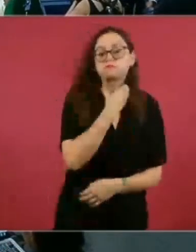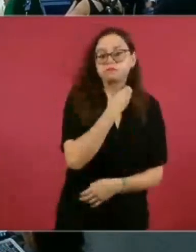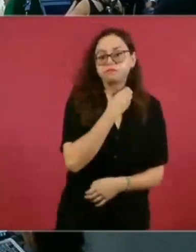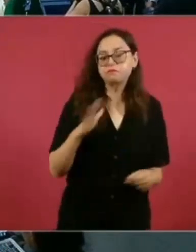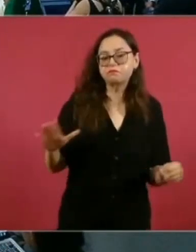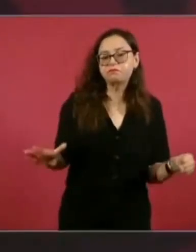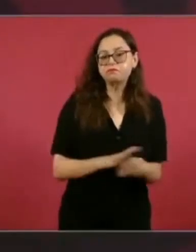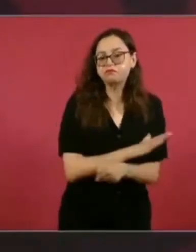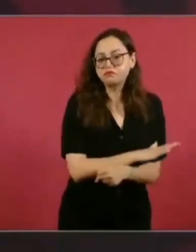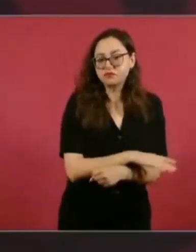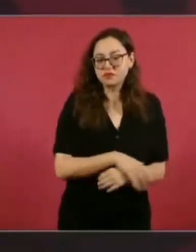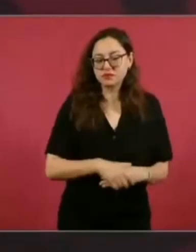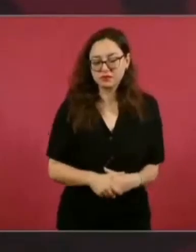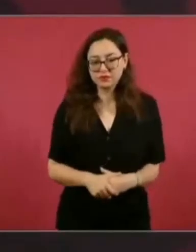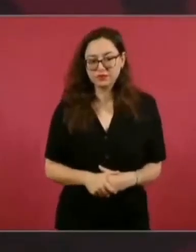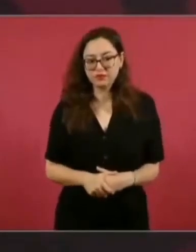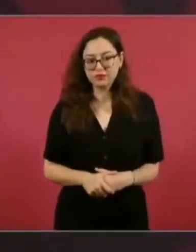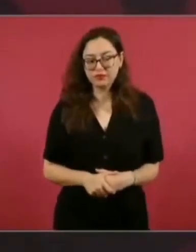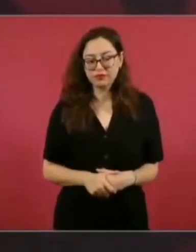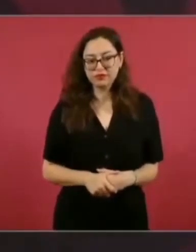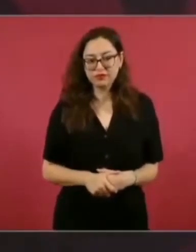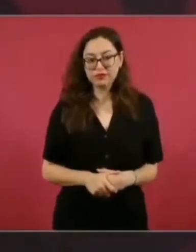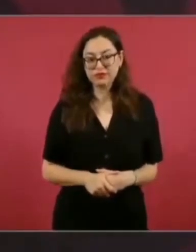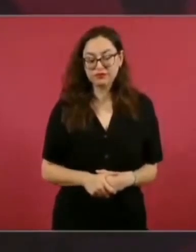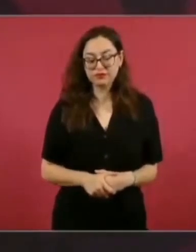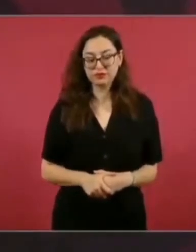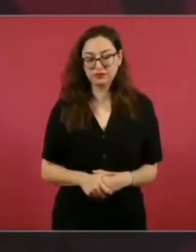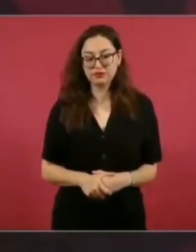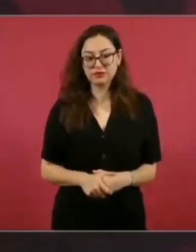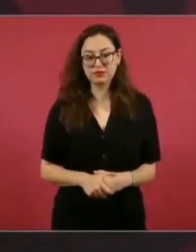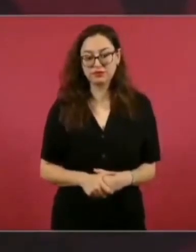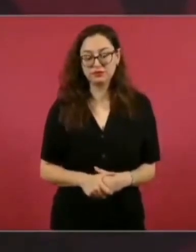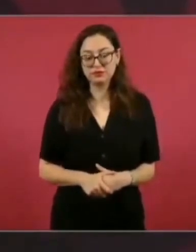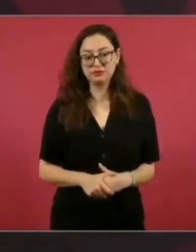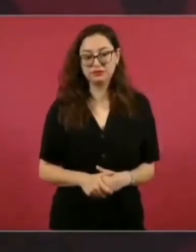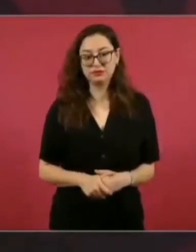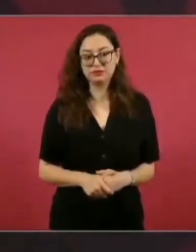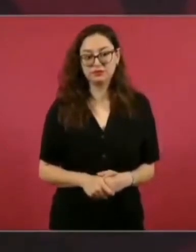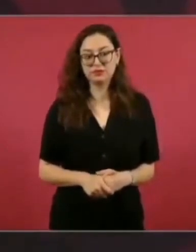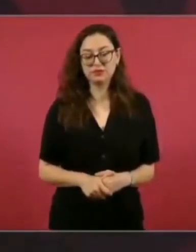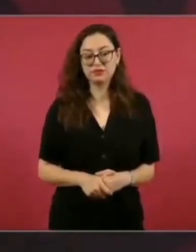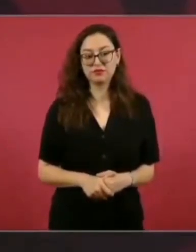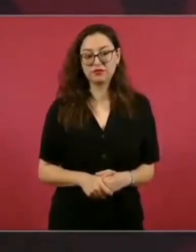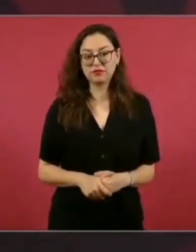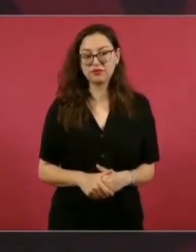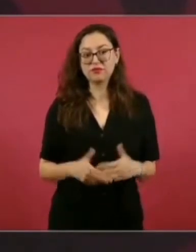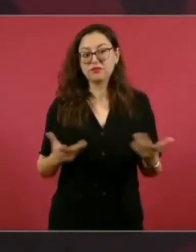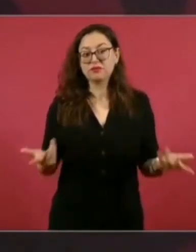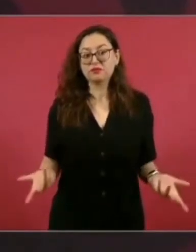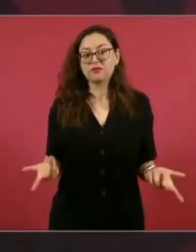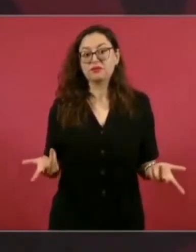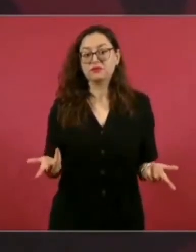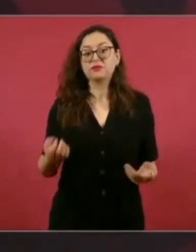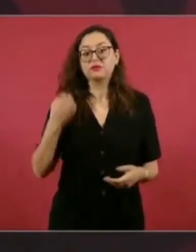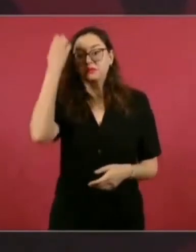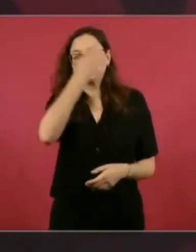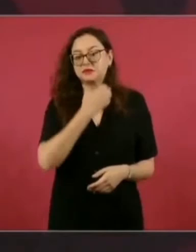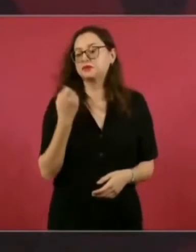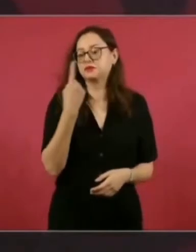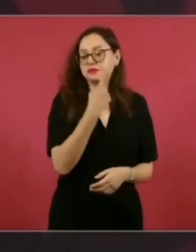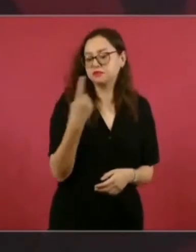le hacían exámenes de 125 preguntas,